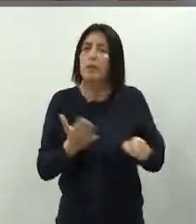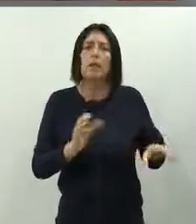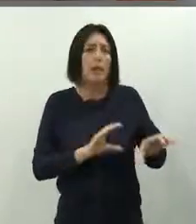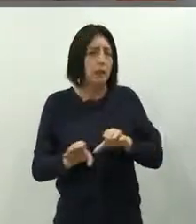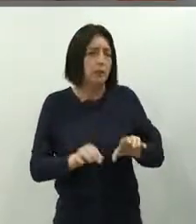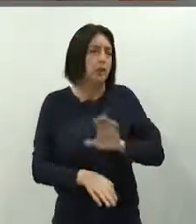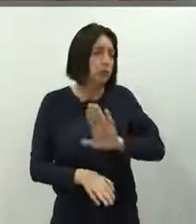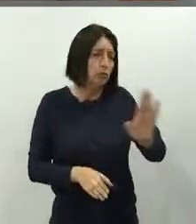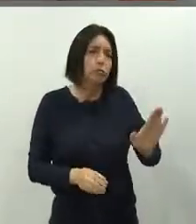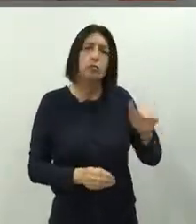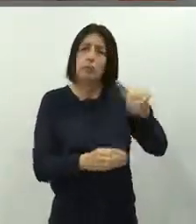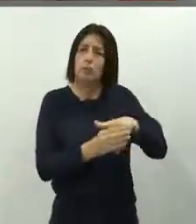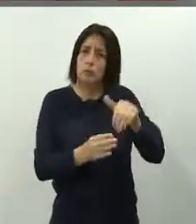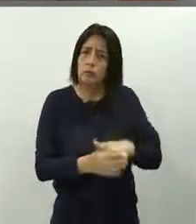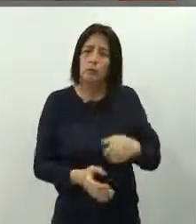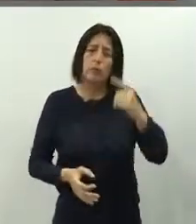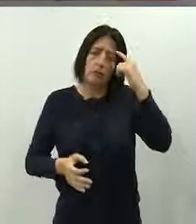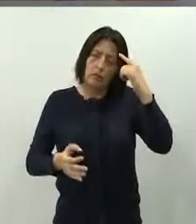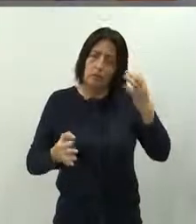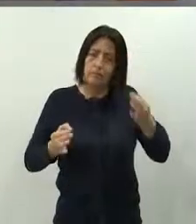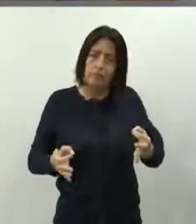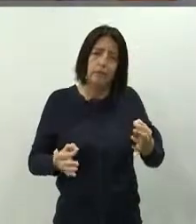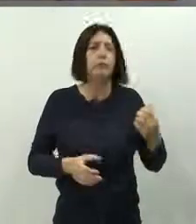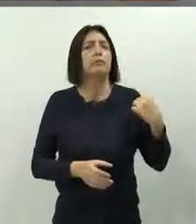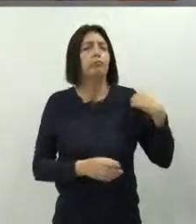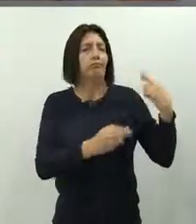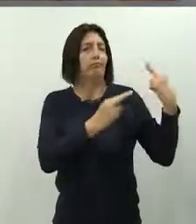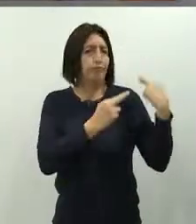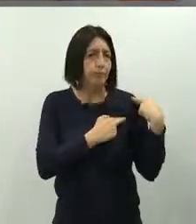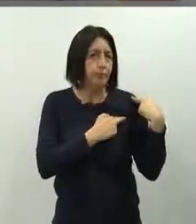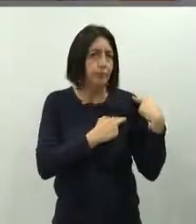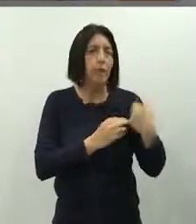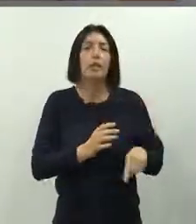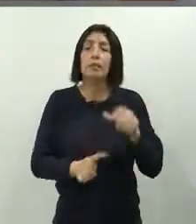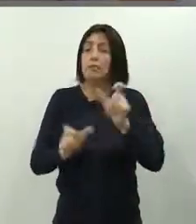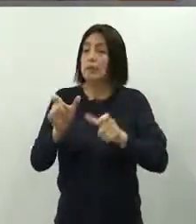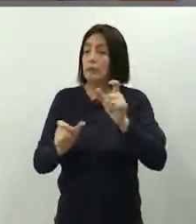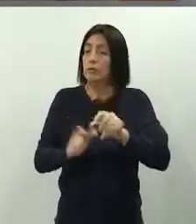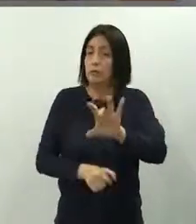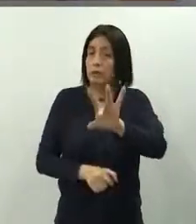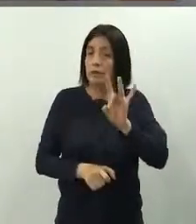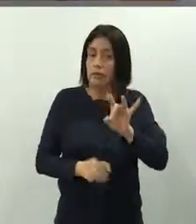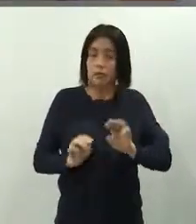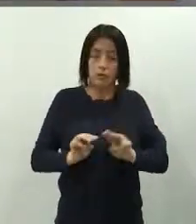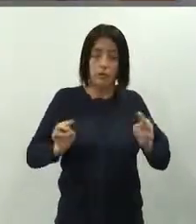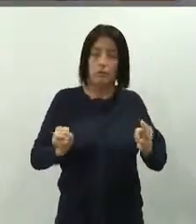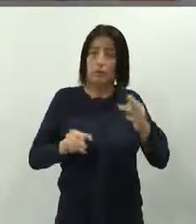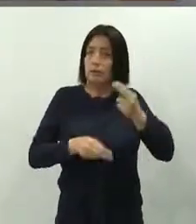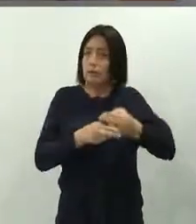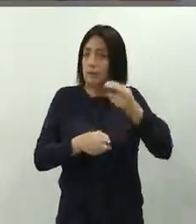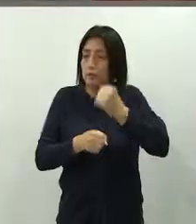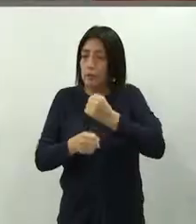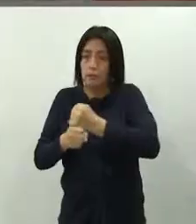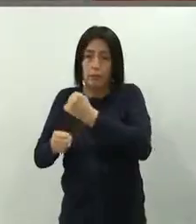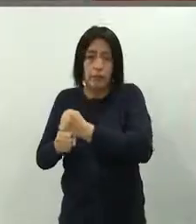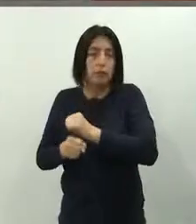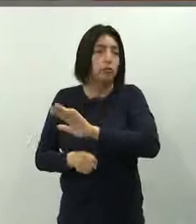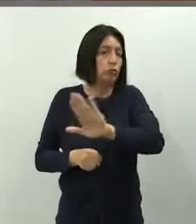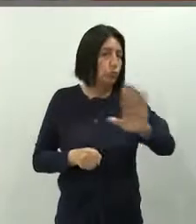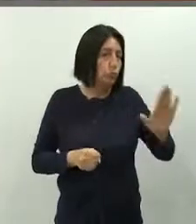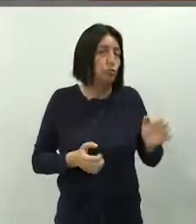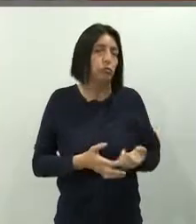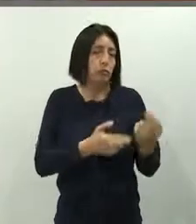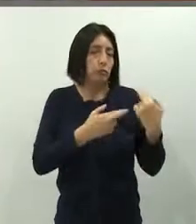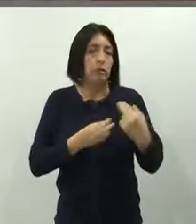responsable y a quienes fueron designados miembros de mesa a que cumplan con la tarea que se les ha encomendado. Los